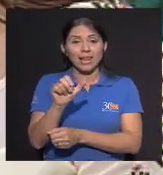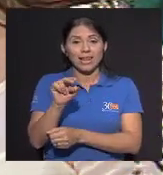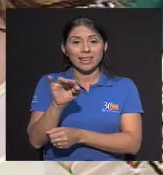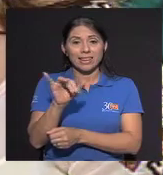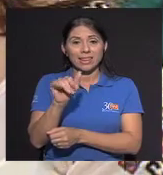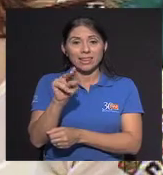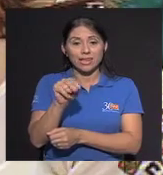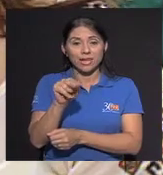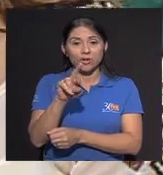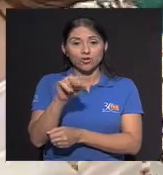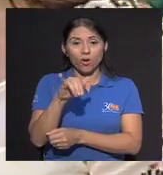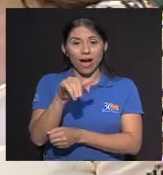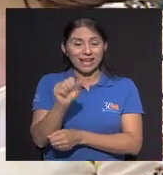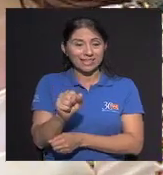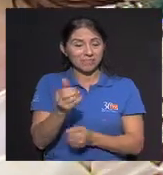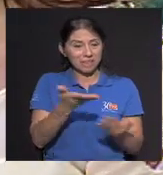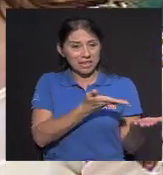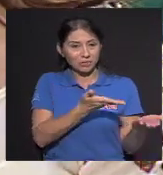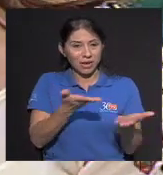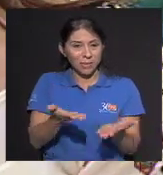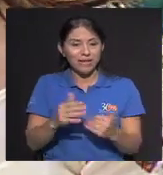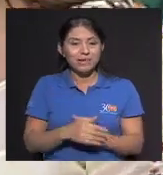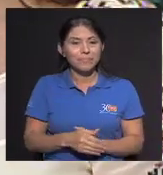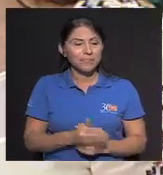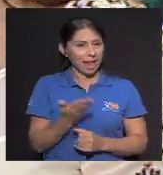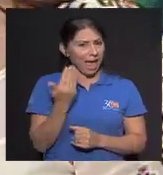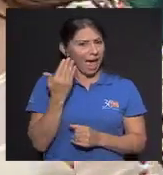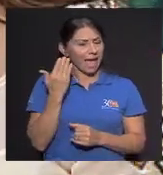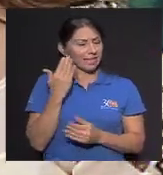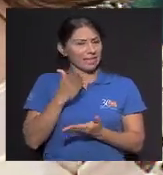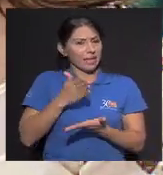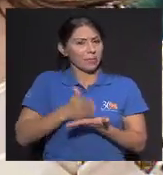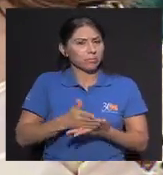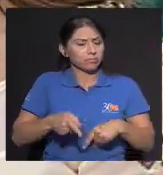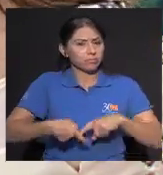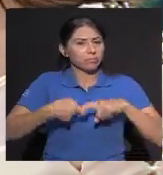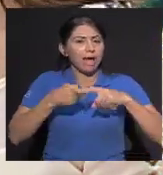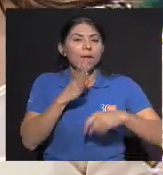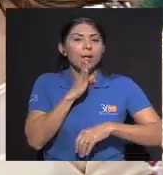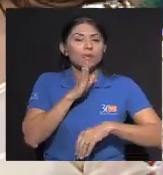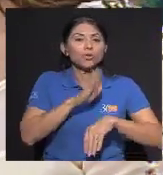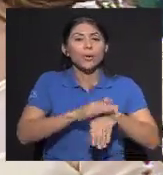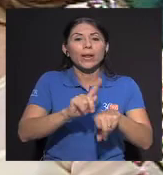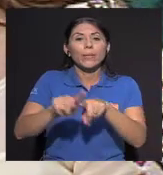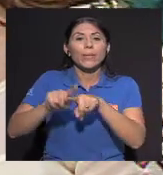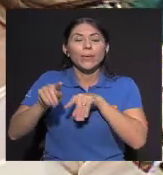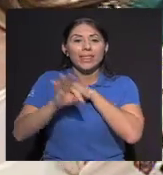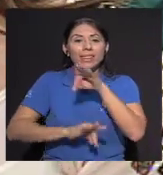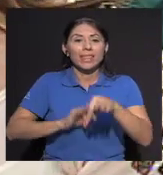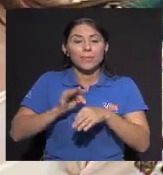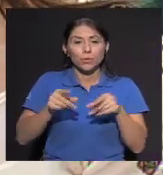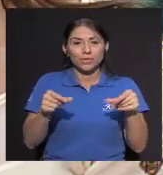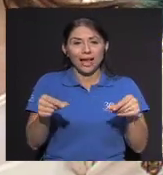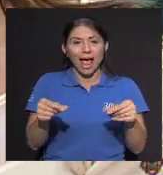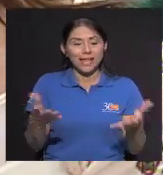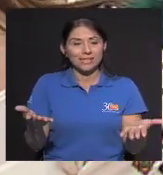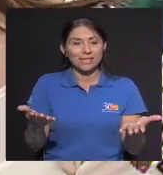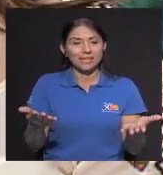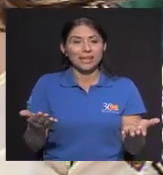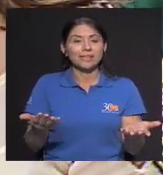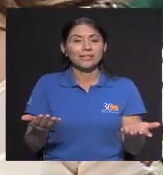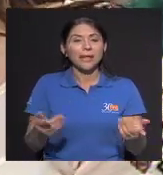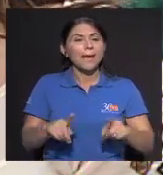Que muy gentilmente Nos acompaña Doctor Hablábamos anteriormente Cuando antes de irnos A la pausa De los tipos De cánceres Que